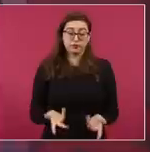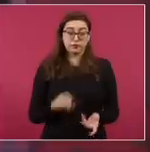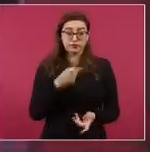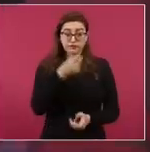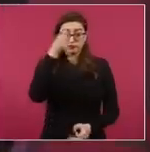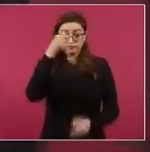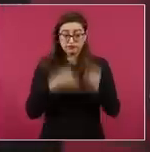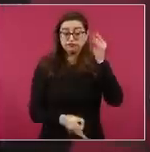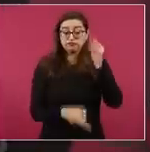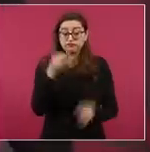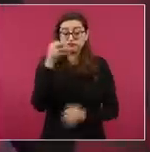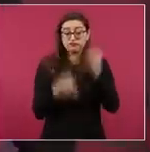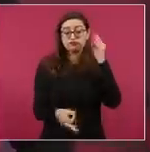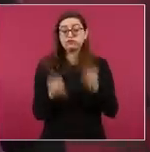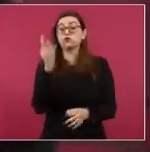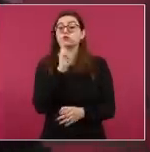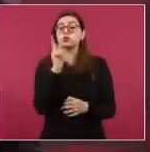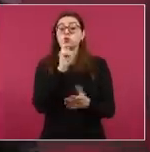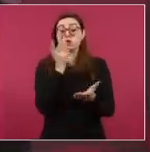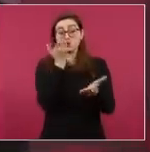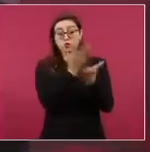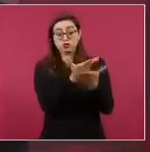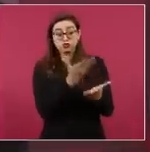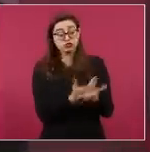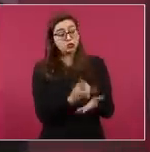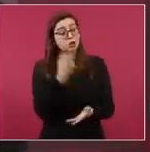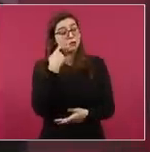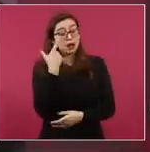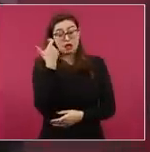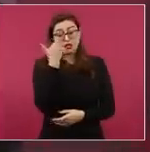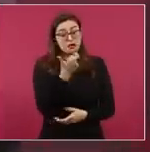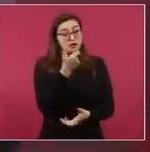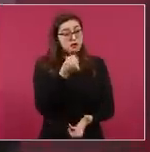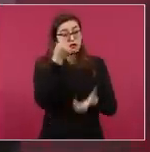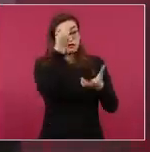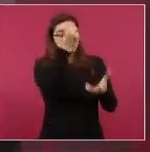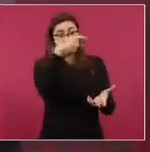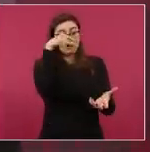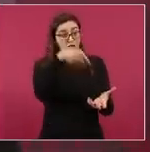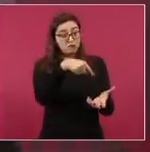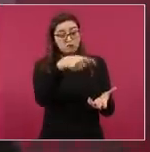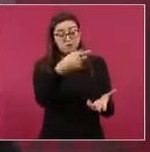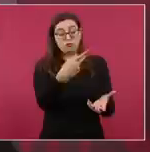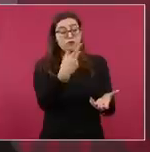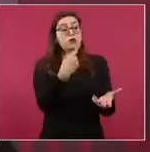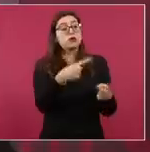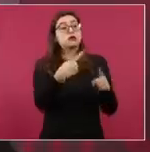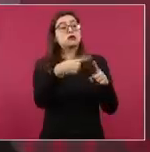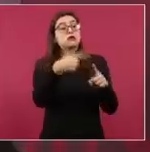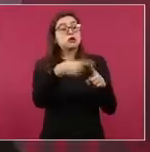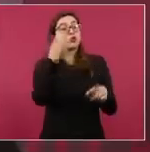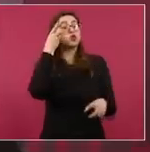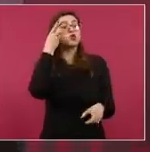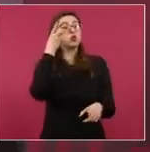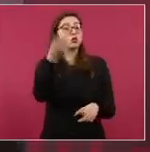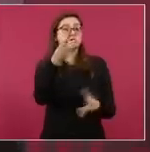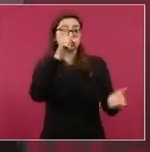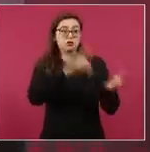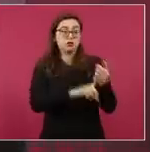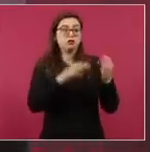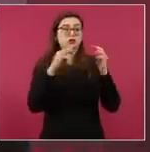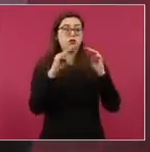de dinero ilícito de tráfico